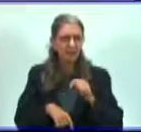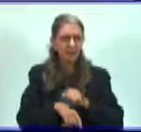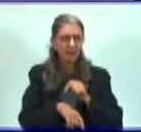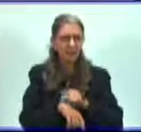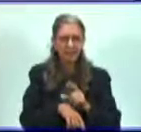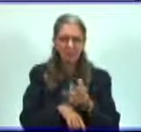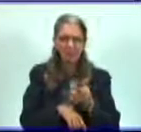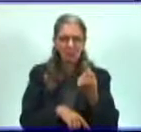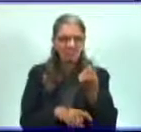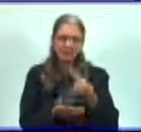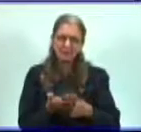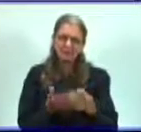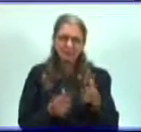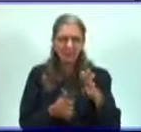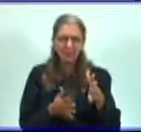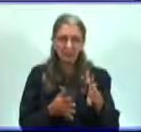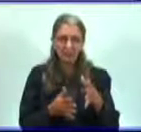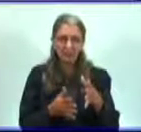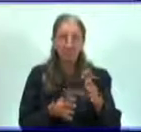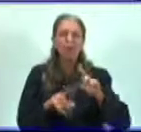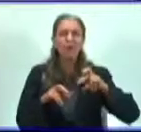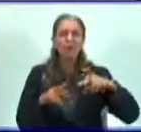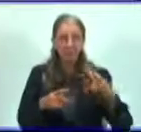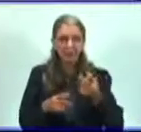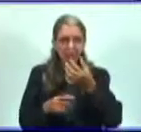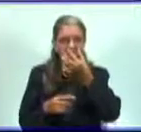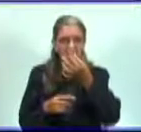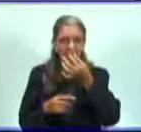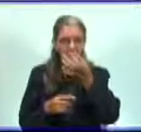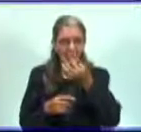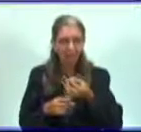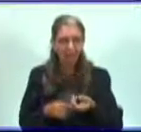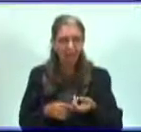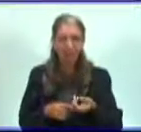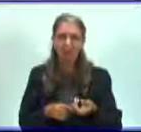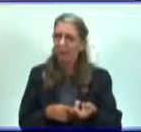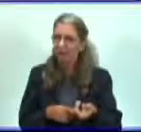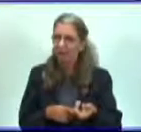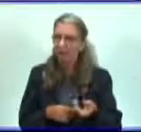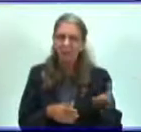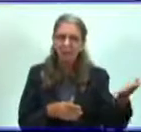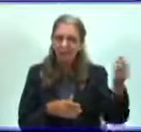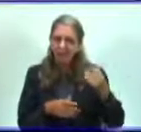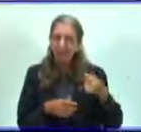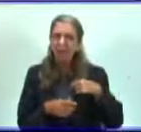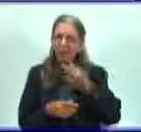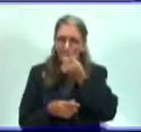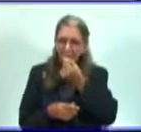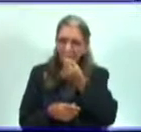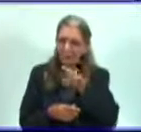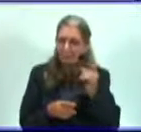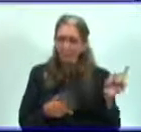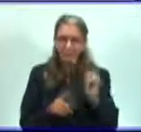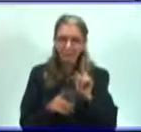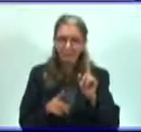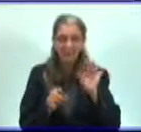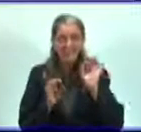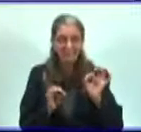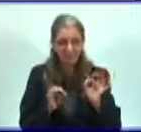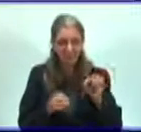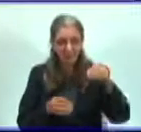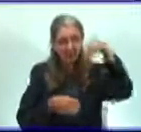catarro. ¿Qué pasó? Que había partículas virales que reanimaron su